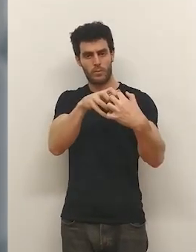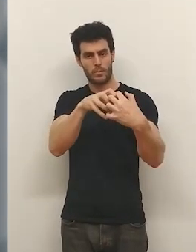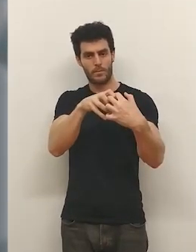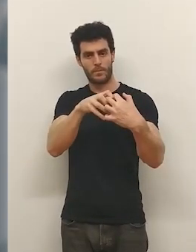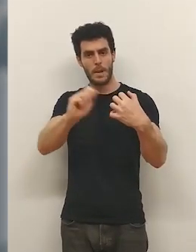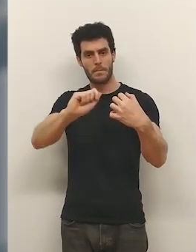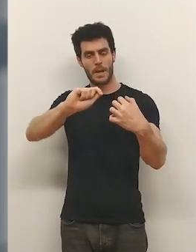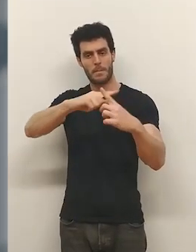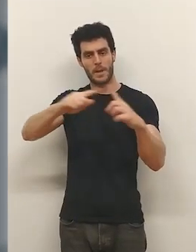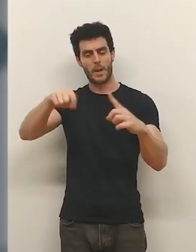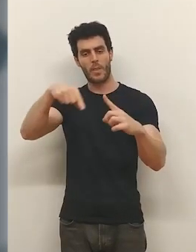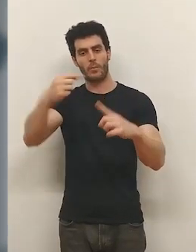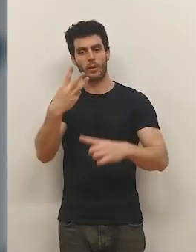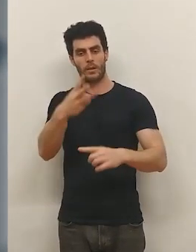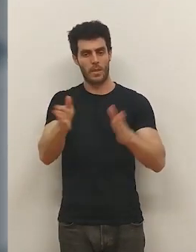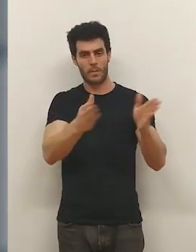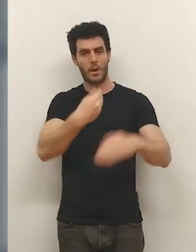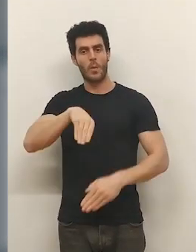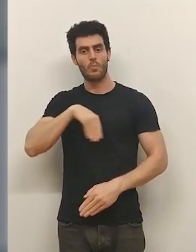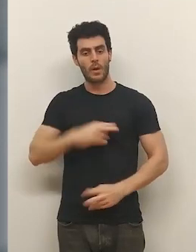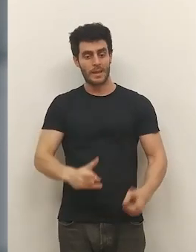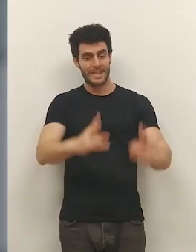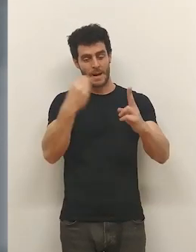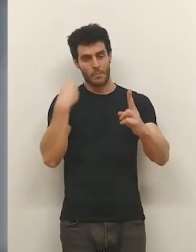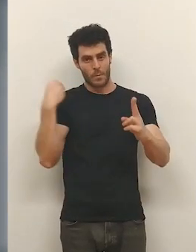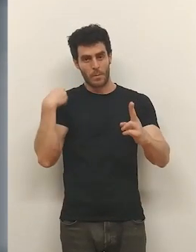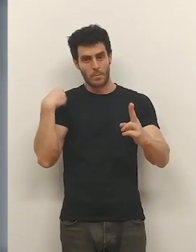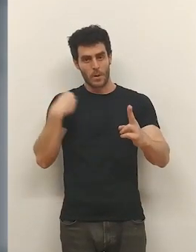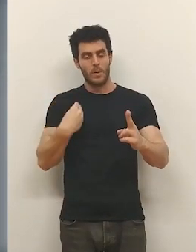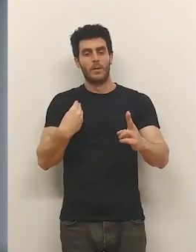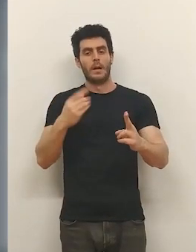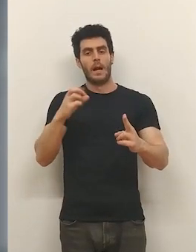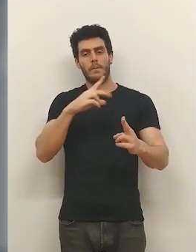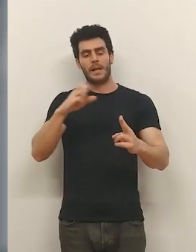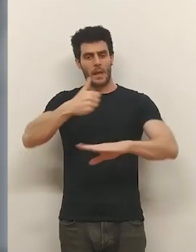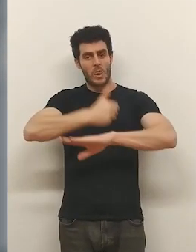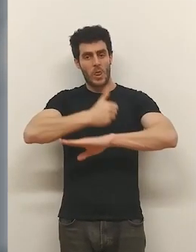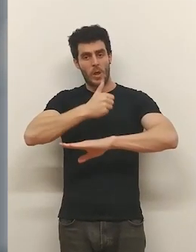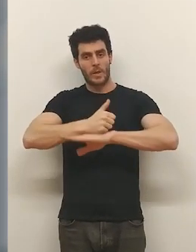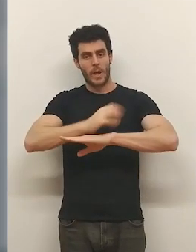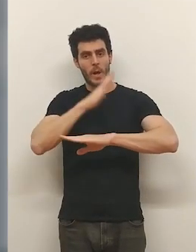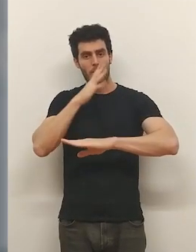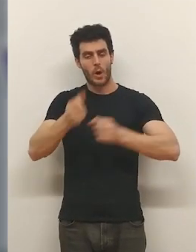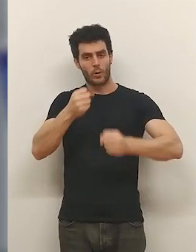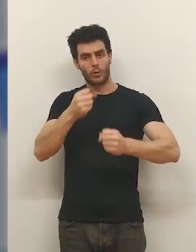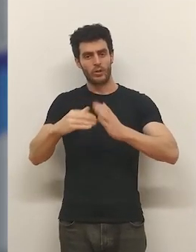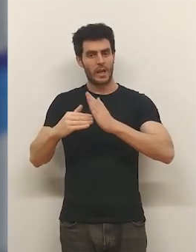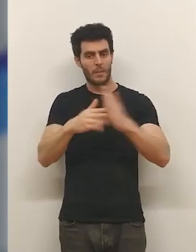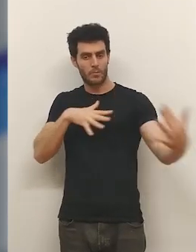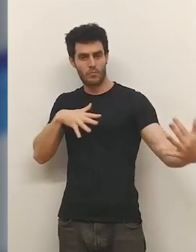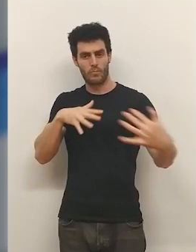...mes y medio después, el 3 de marzo... ...falleció en el mismo tramo... ...un vecino de Alberite al colisionar su turismo... ...con un